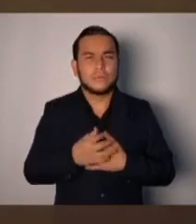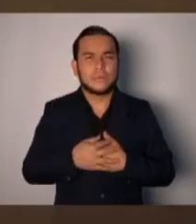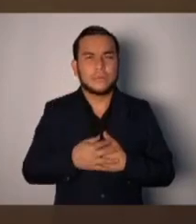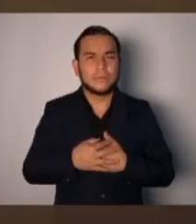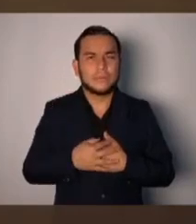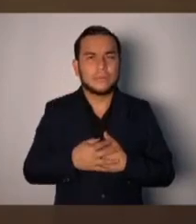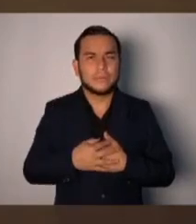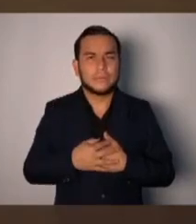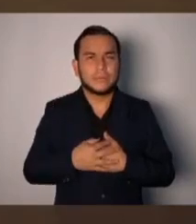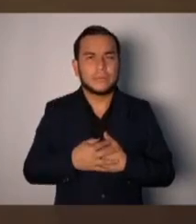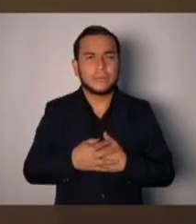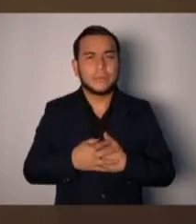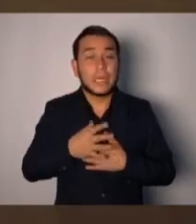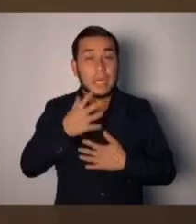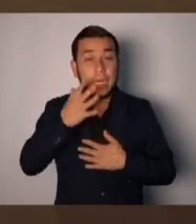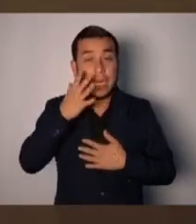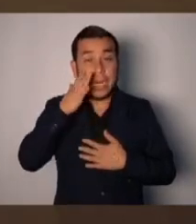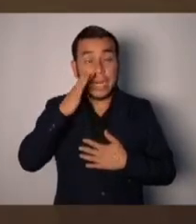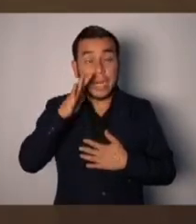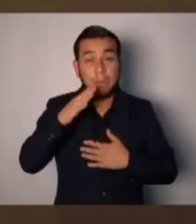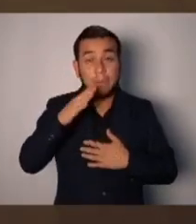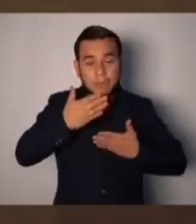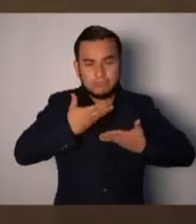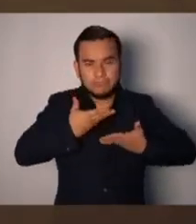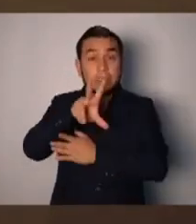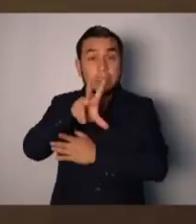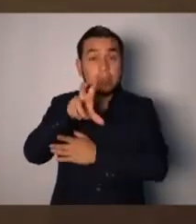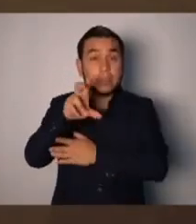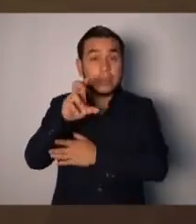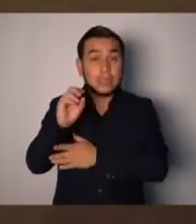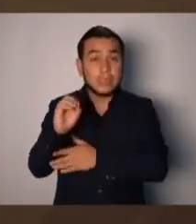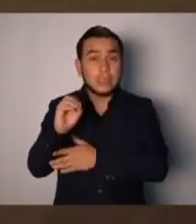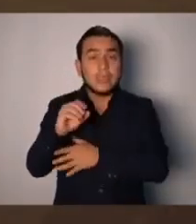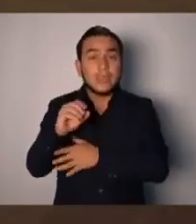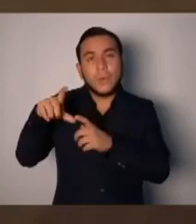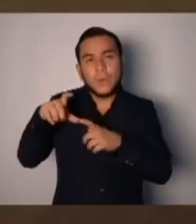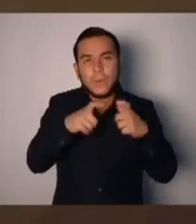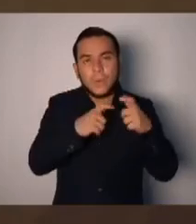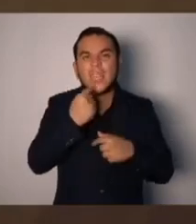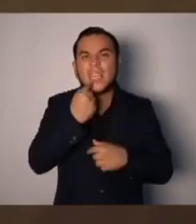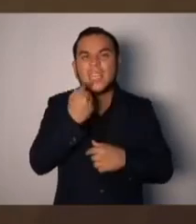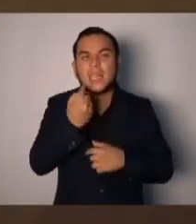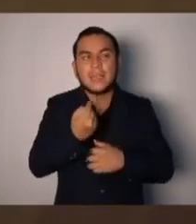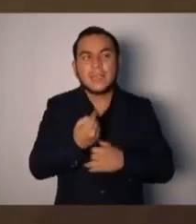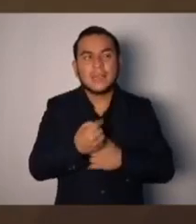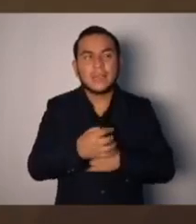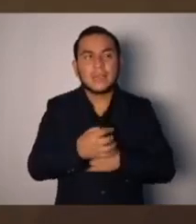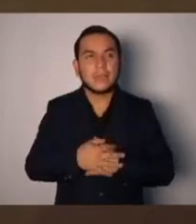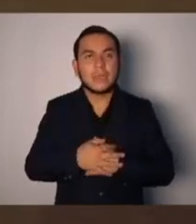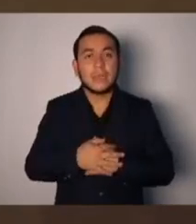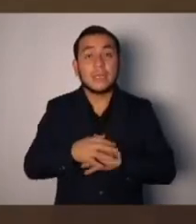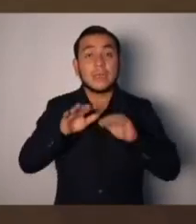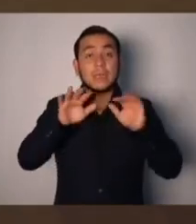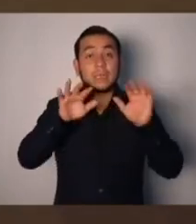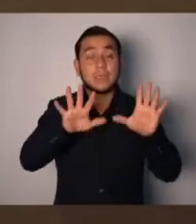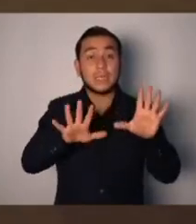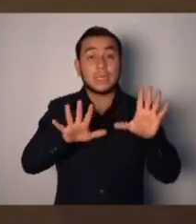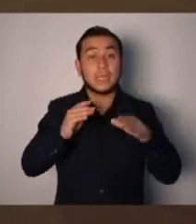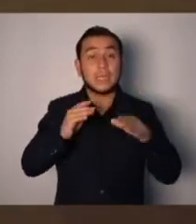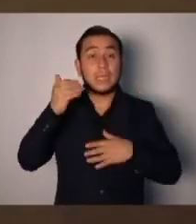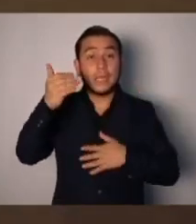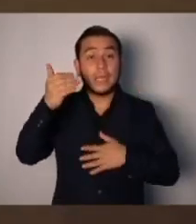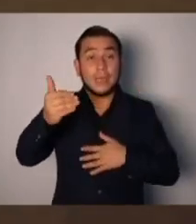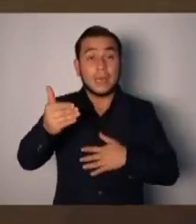Alguien que nació, alguien que tiene 30 años, nació 10 años después de la